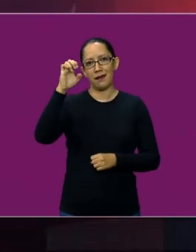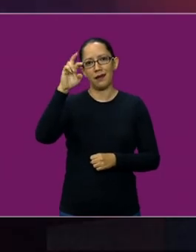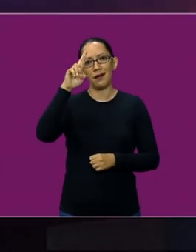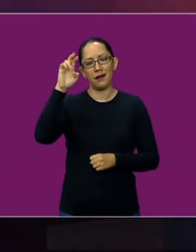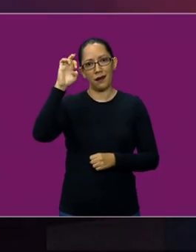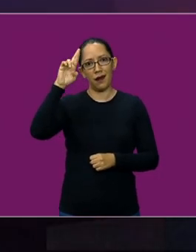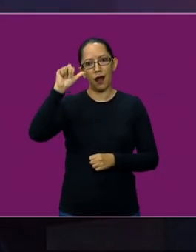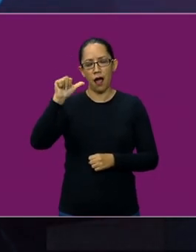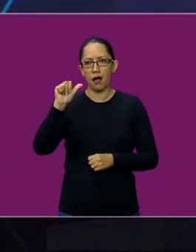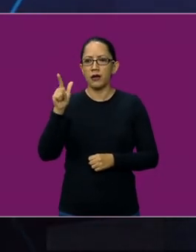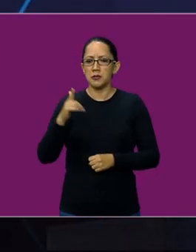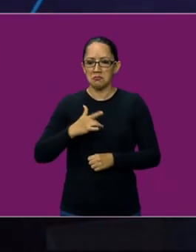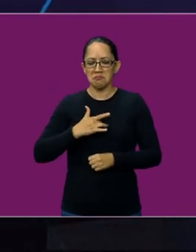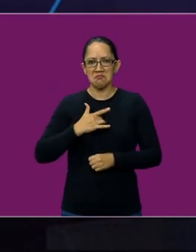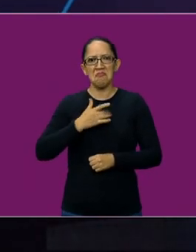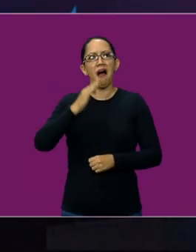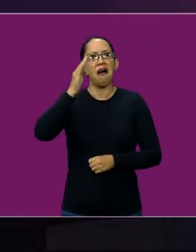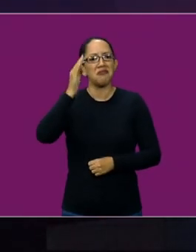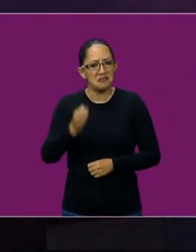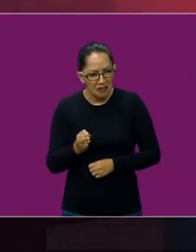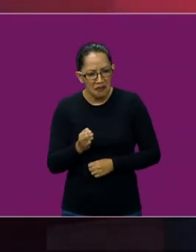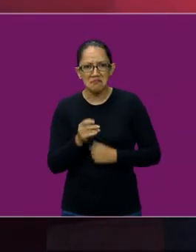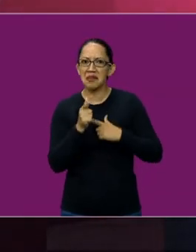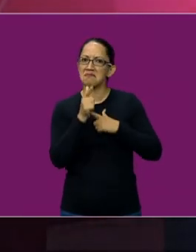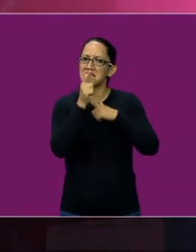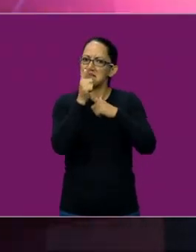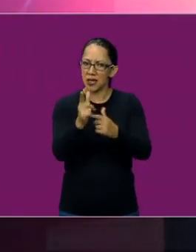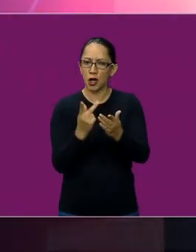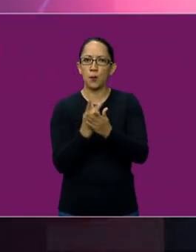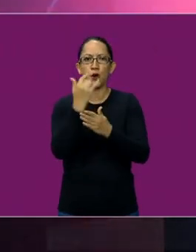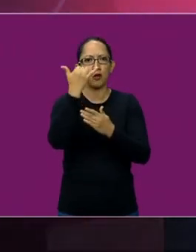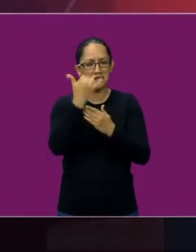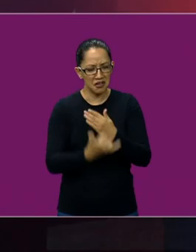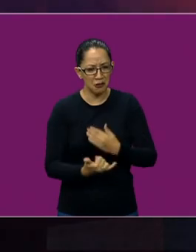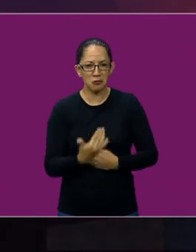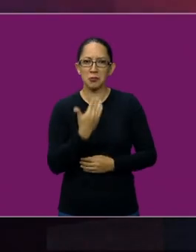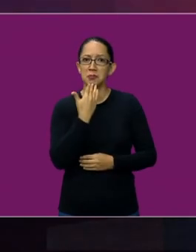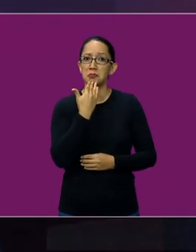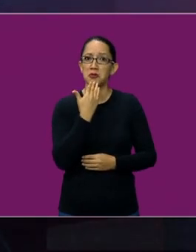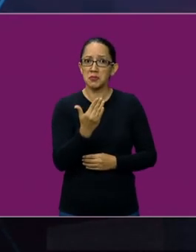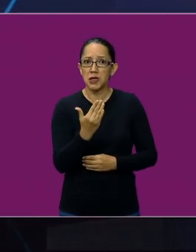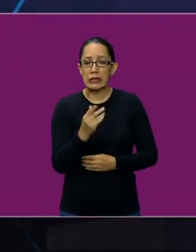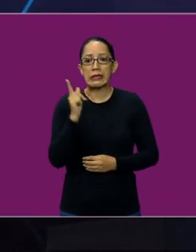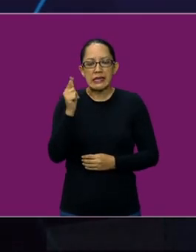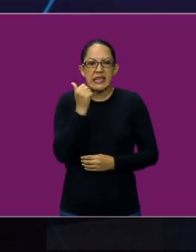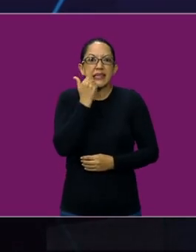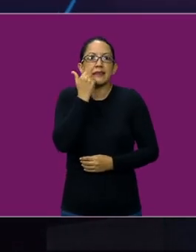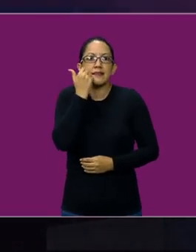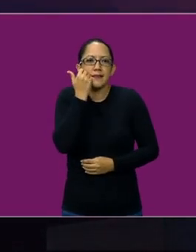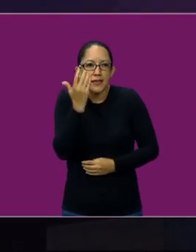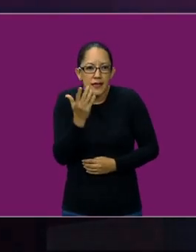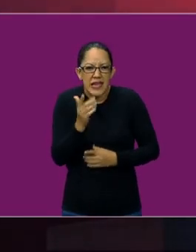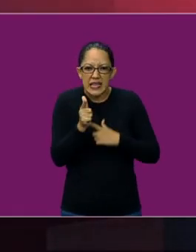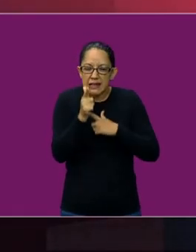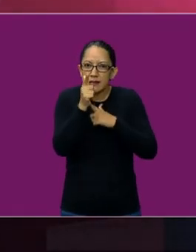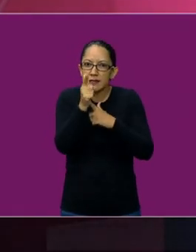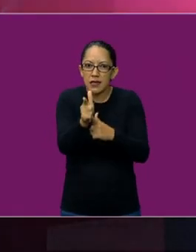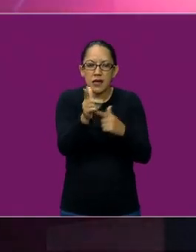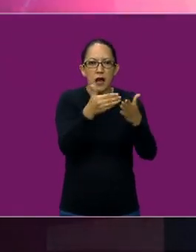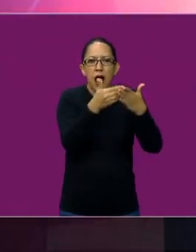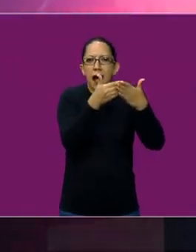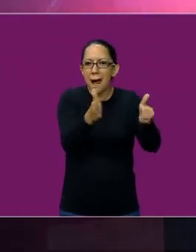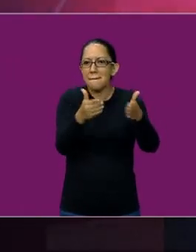y perfectamente le da continuidad al proyecto. Sí, qué bien. Quiere y tiene la intención pues de abrir más...